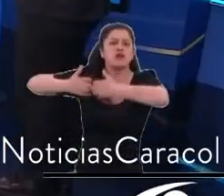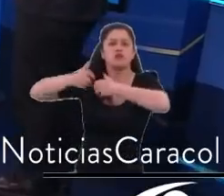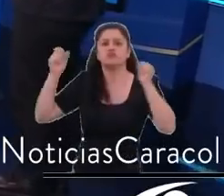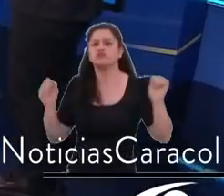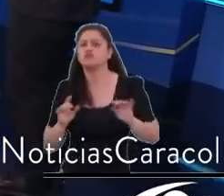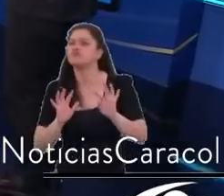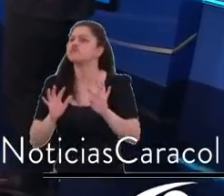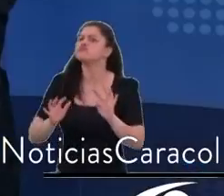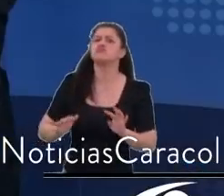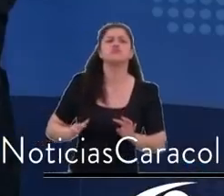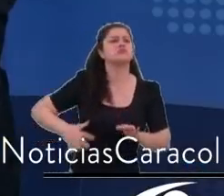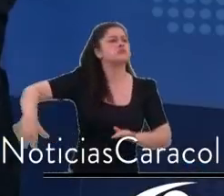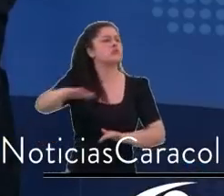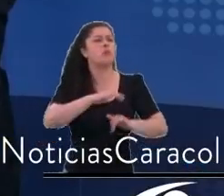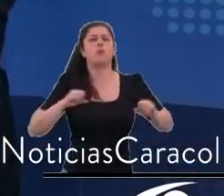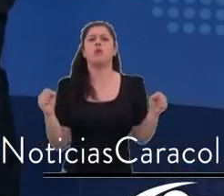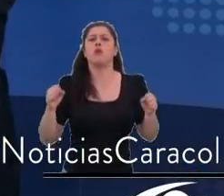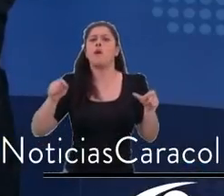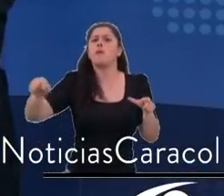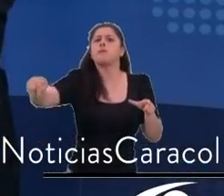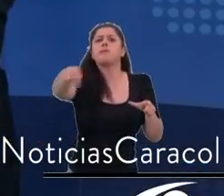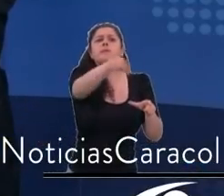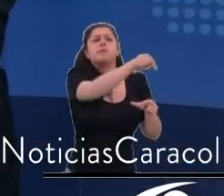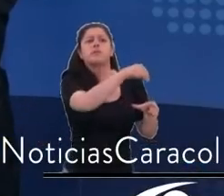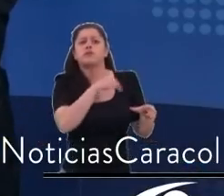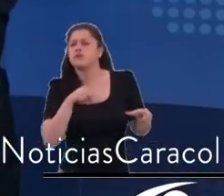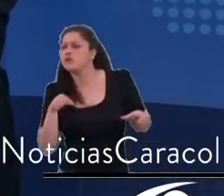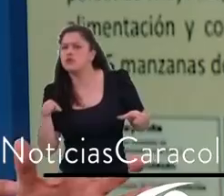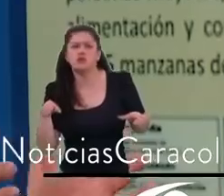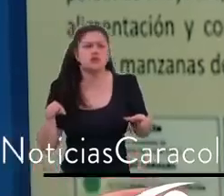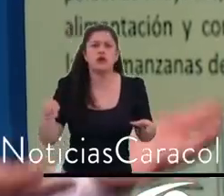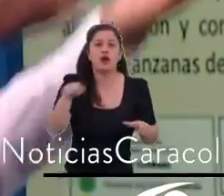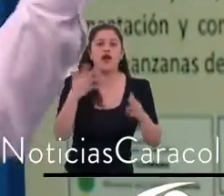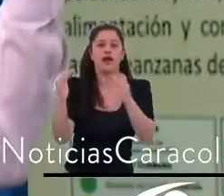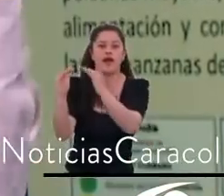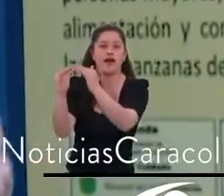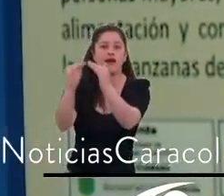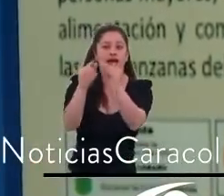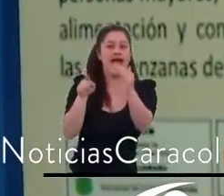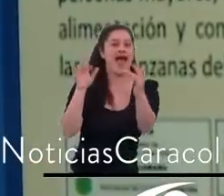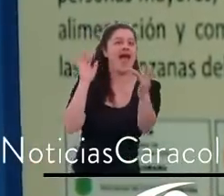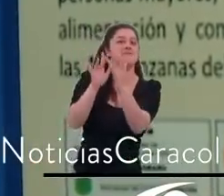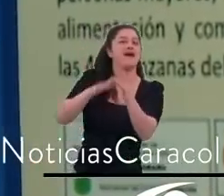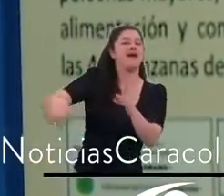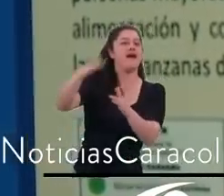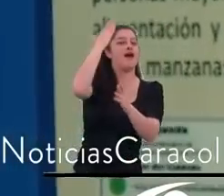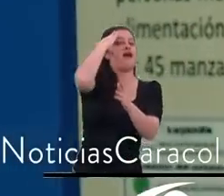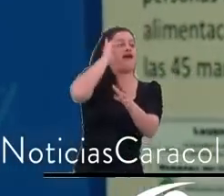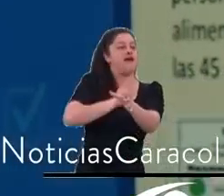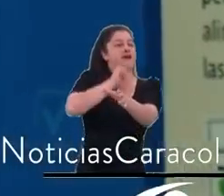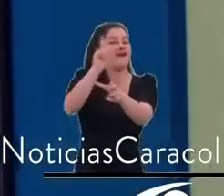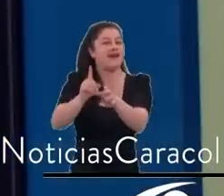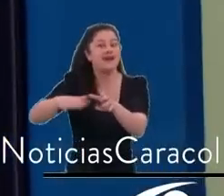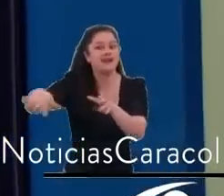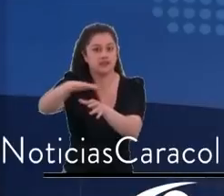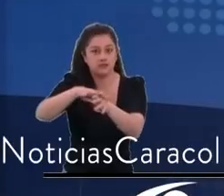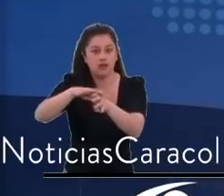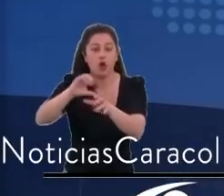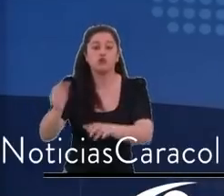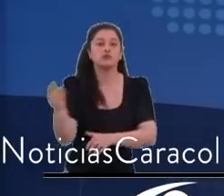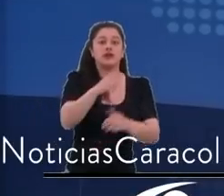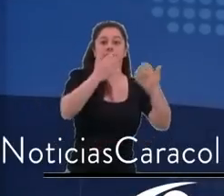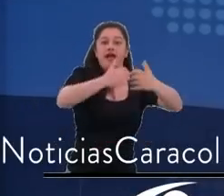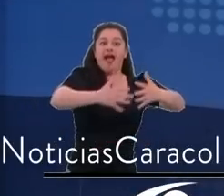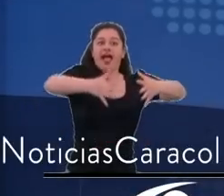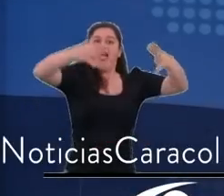reservamos suelo para vivienda, pero también reservamos suelo para las microempresas y reservamos suelo para las nuevas empresas que van a venir a generar empleo en Bogotá. ¿La